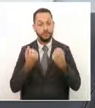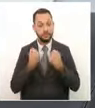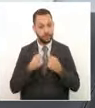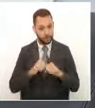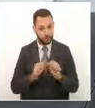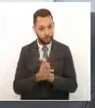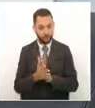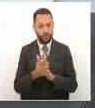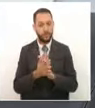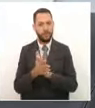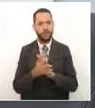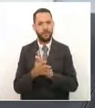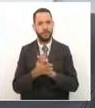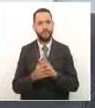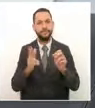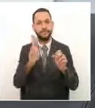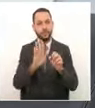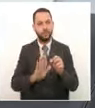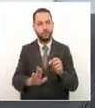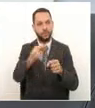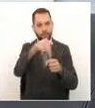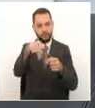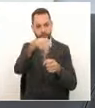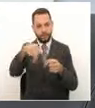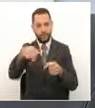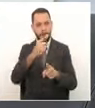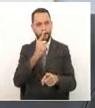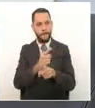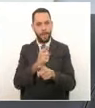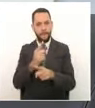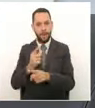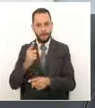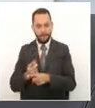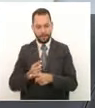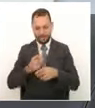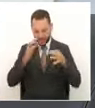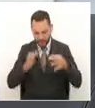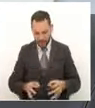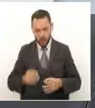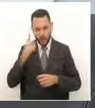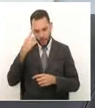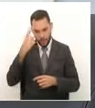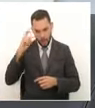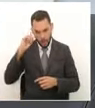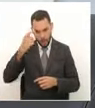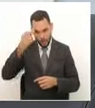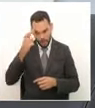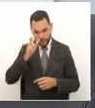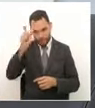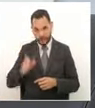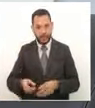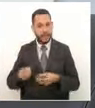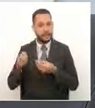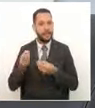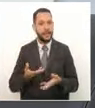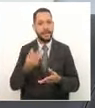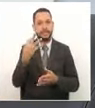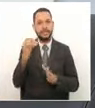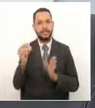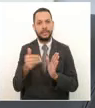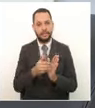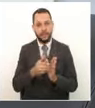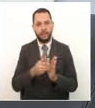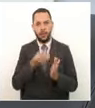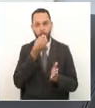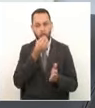risaraldenses que se cumplió con la meta. De alguna manera el señor gobernador pues aspiraba a llegar a 30 mil mercados para 30 mil